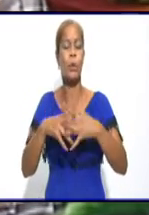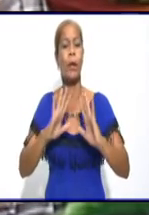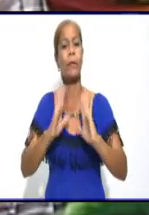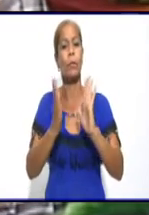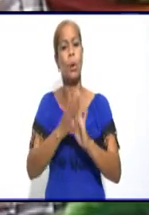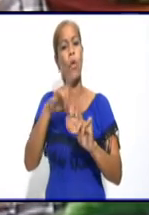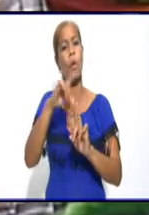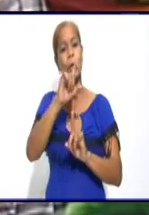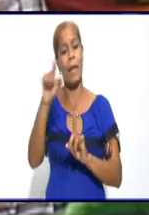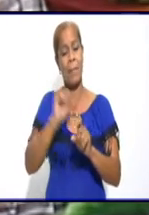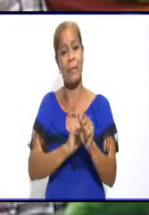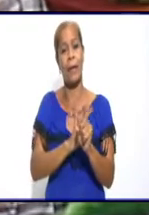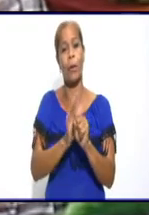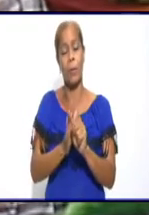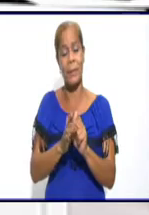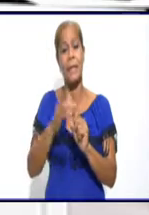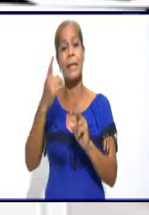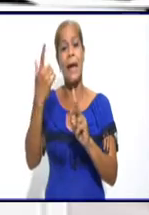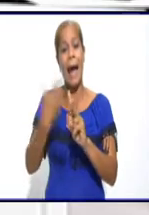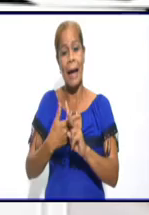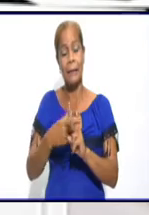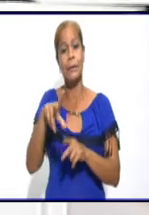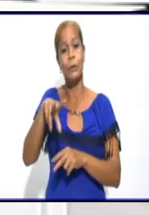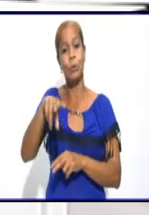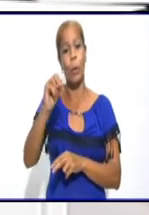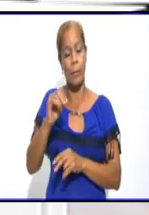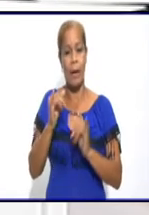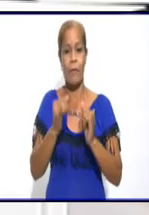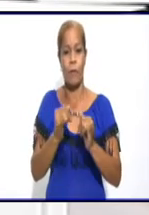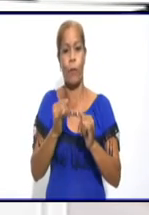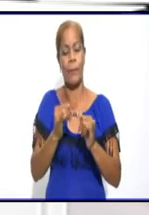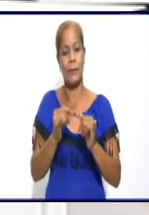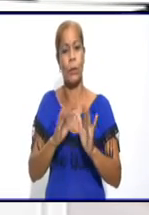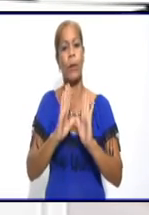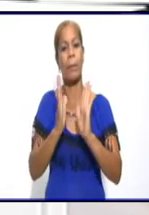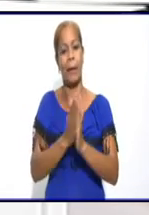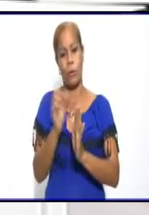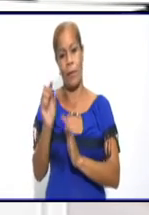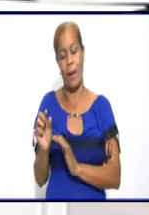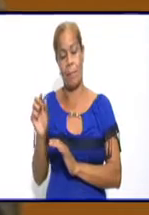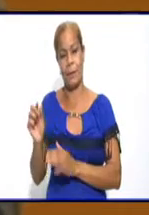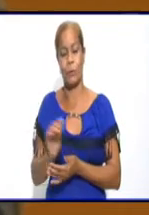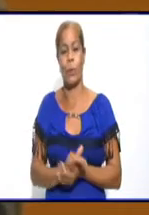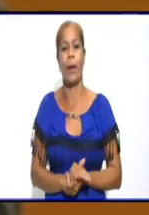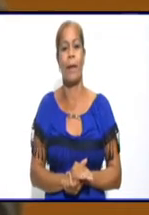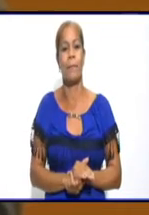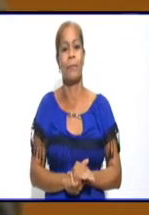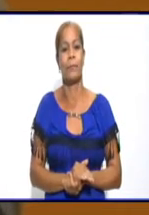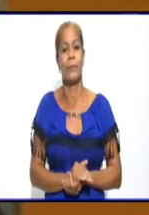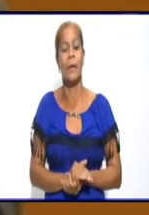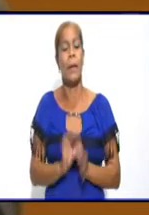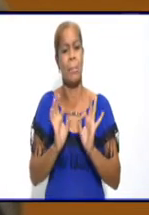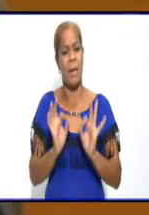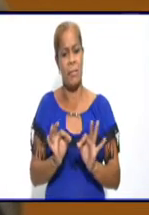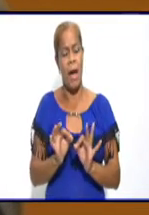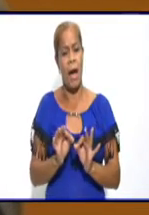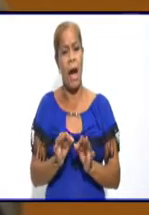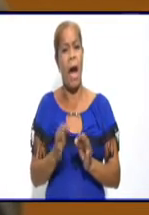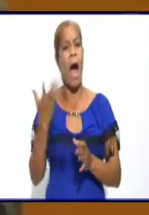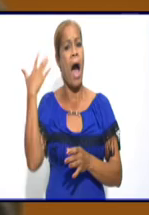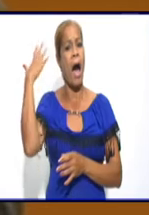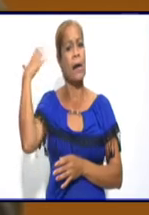y hay nuevas informaciones para los contribuyentes. Sí, como no, reiterar las buenas tardes. Había sido un reclamo por parte